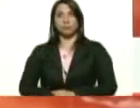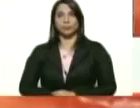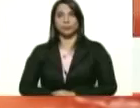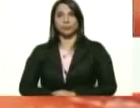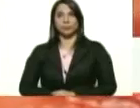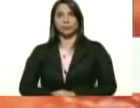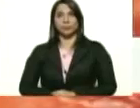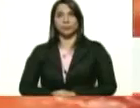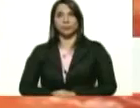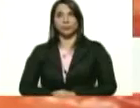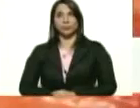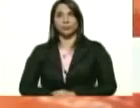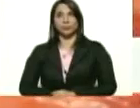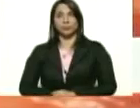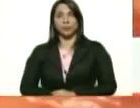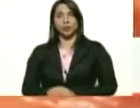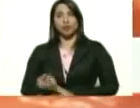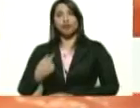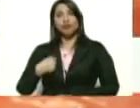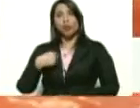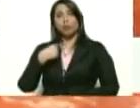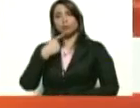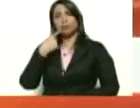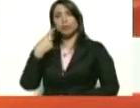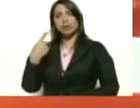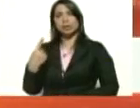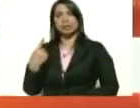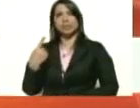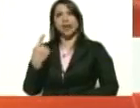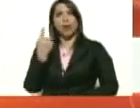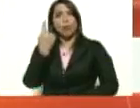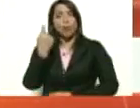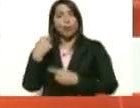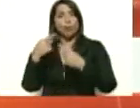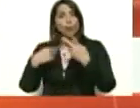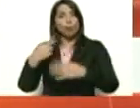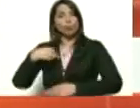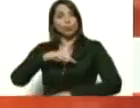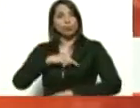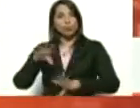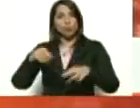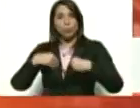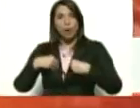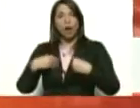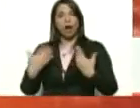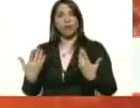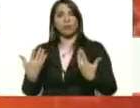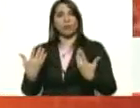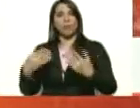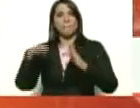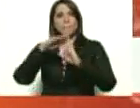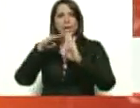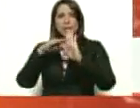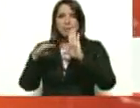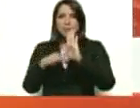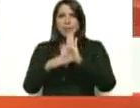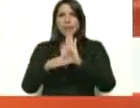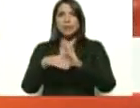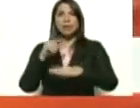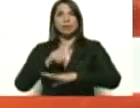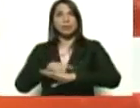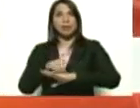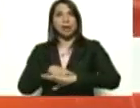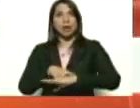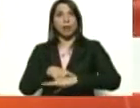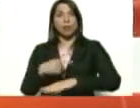y yo le decía, una de las cosas que nosotros tomamos una medida a tiempo, pero no solo eso,